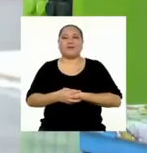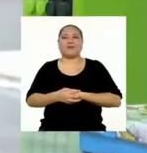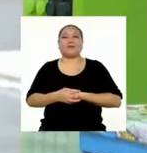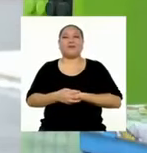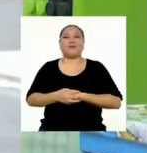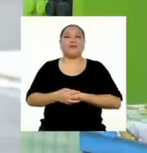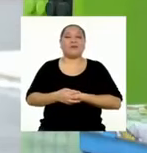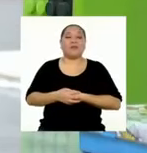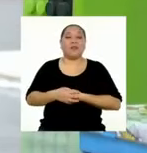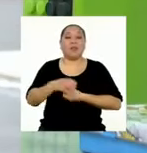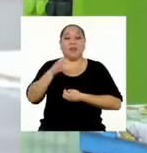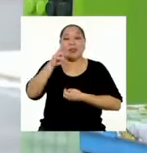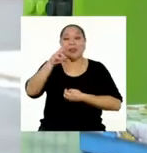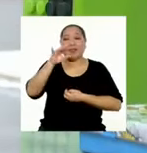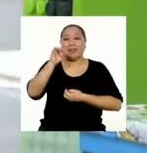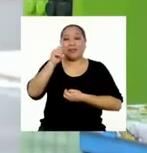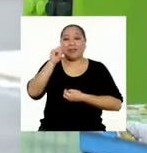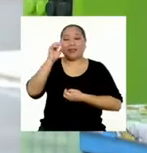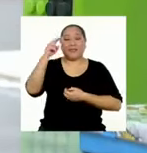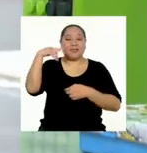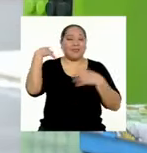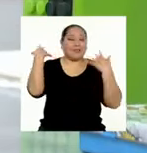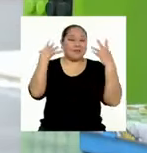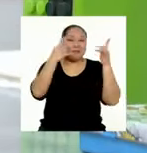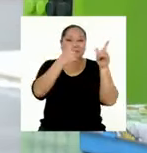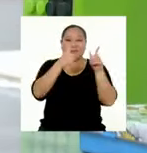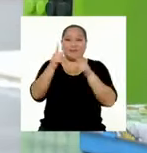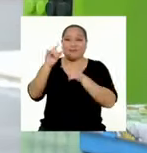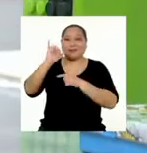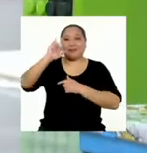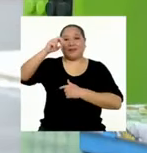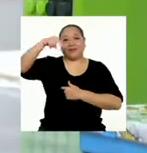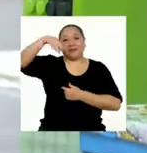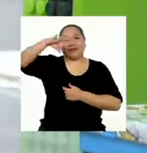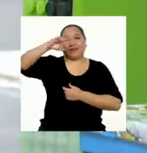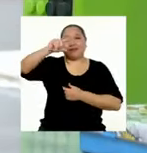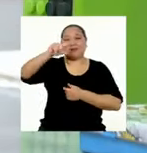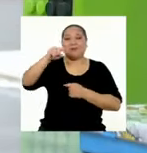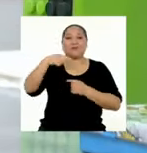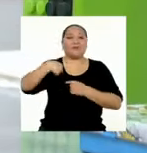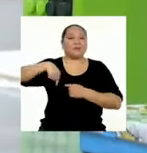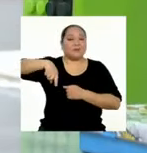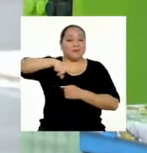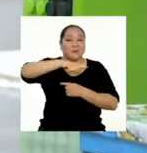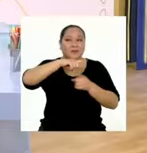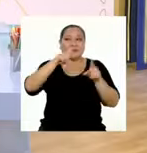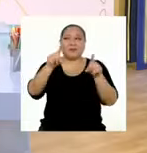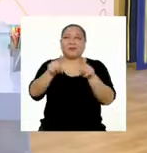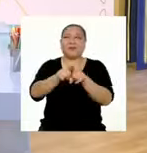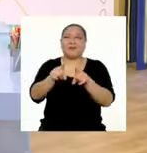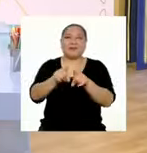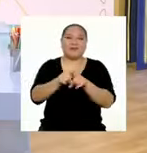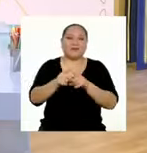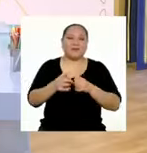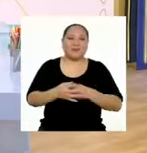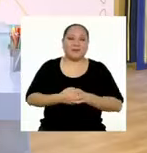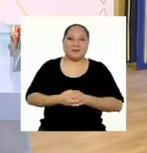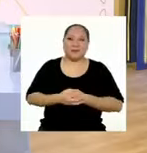Así que Cristina ya tiene lista su infografía. Bueno, nosotros también.